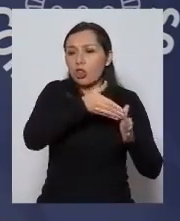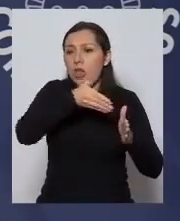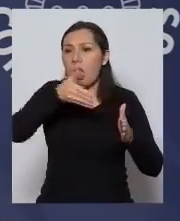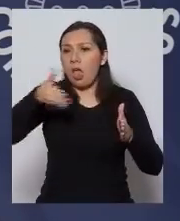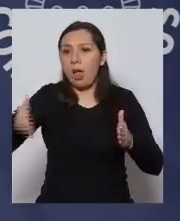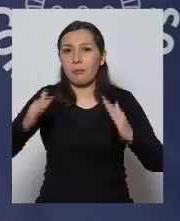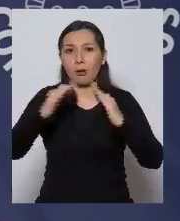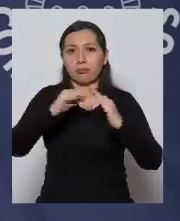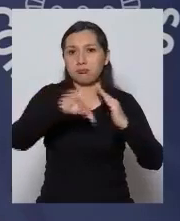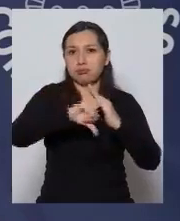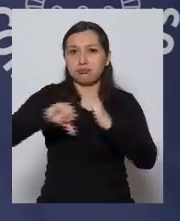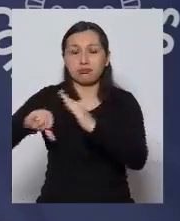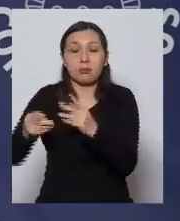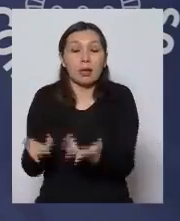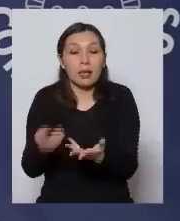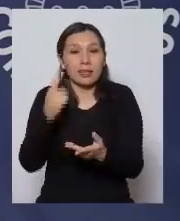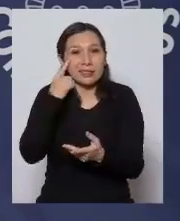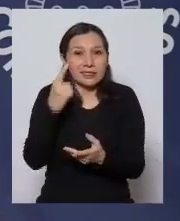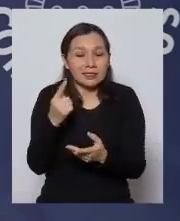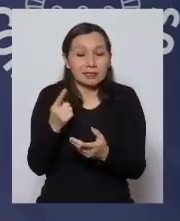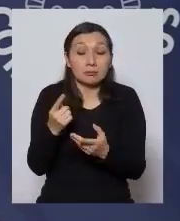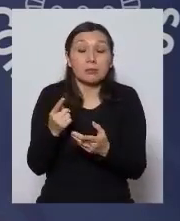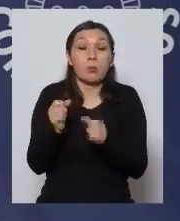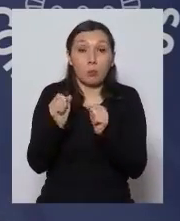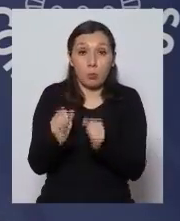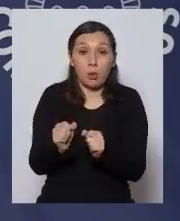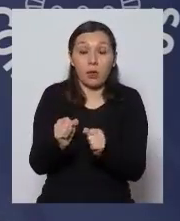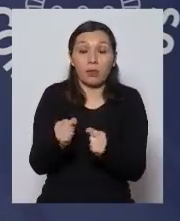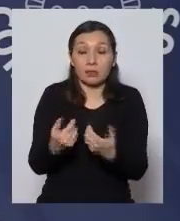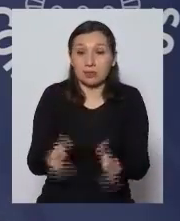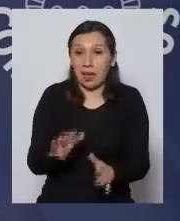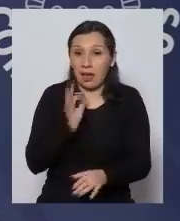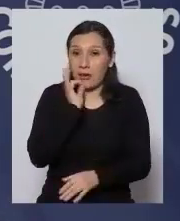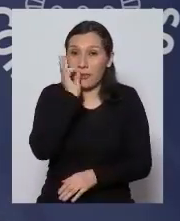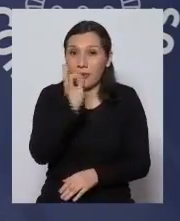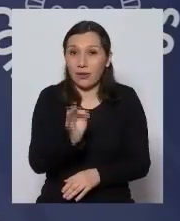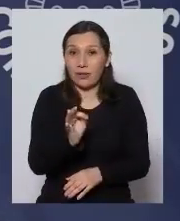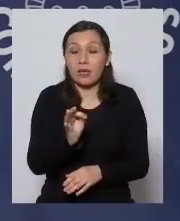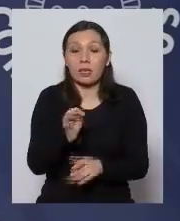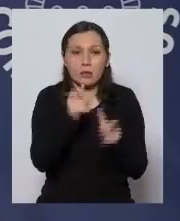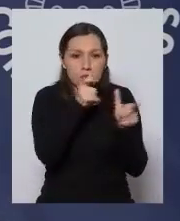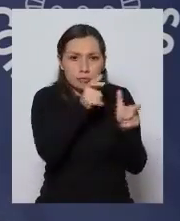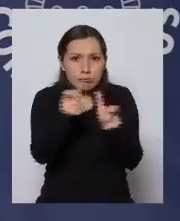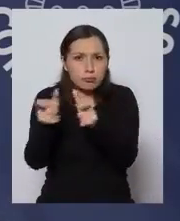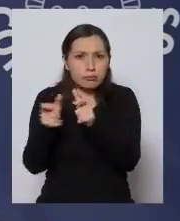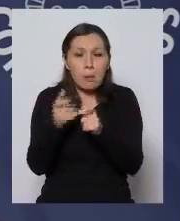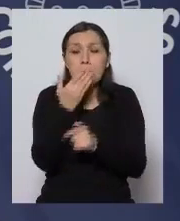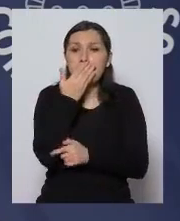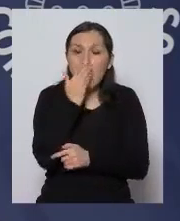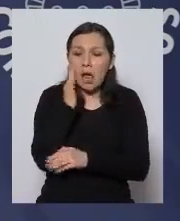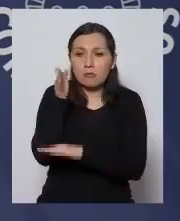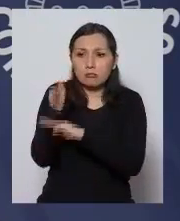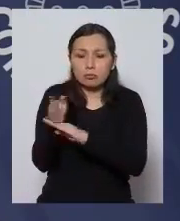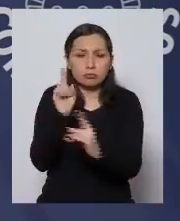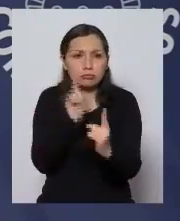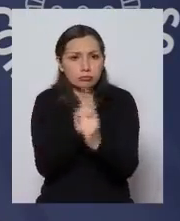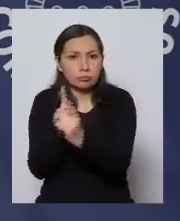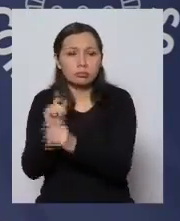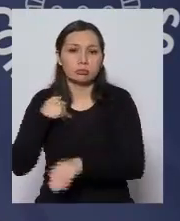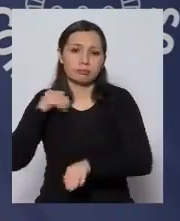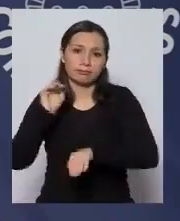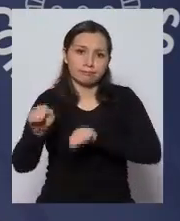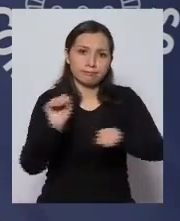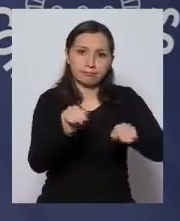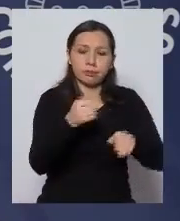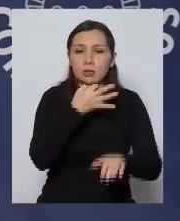de las cuarentenas y como ya he señalado estamos fiscalizando mejor y haciendo todos los llamados